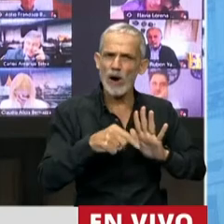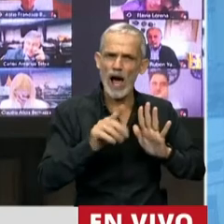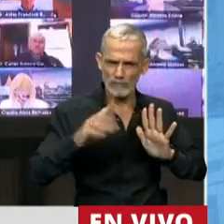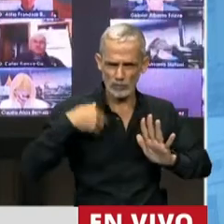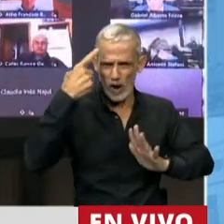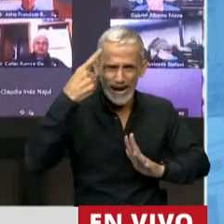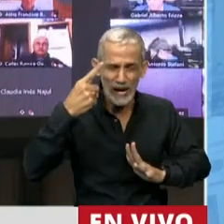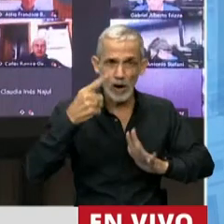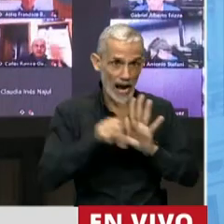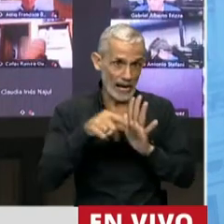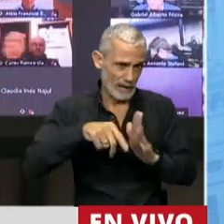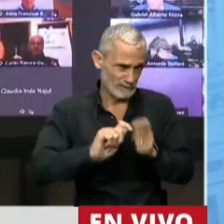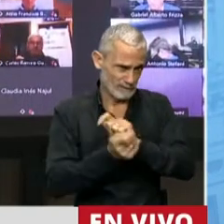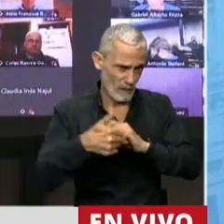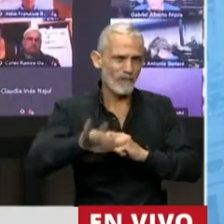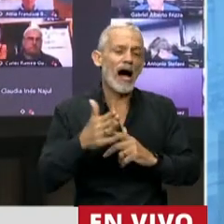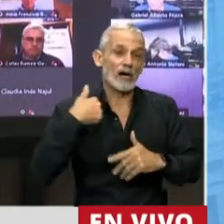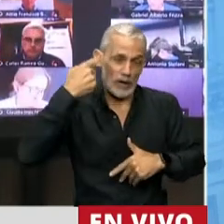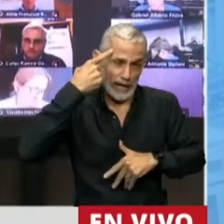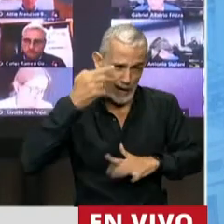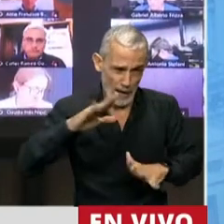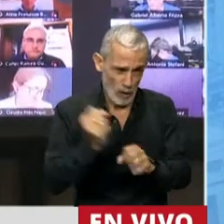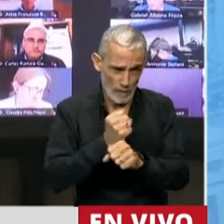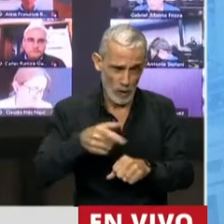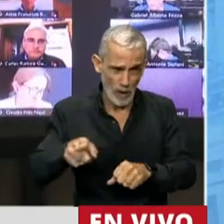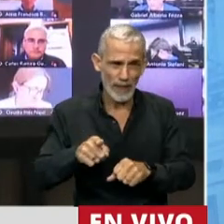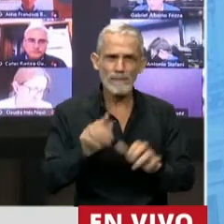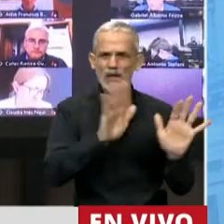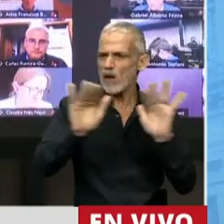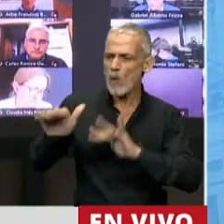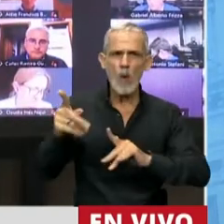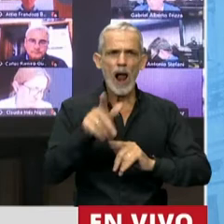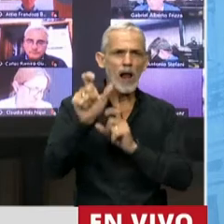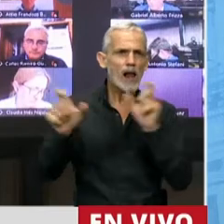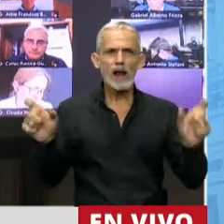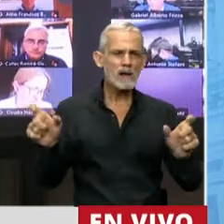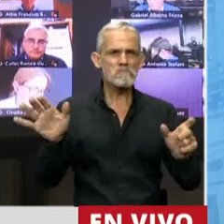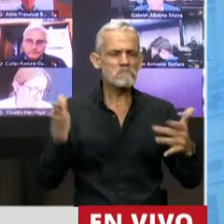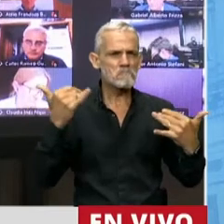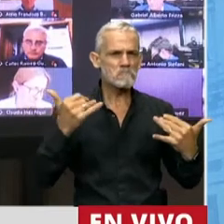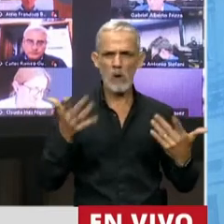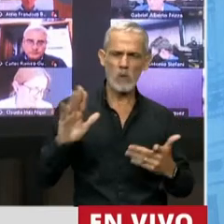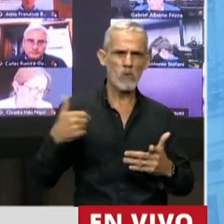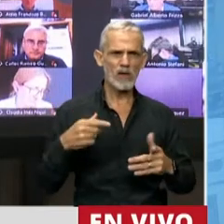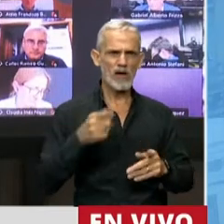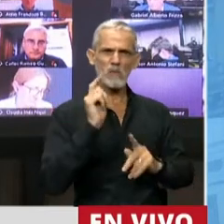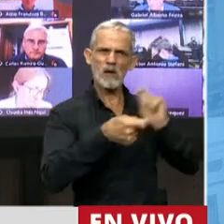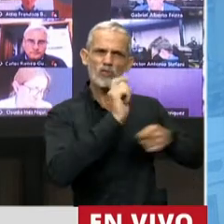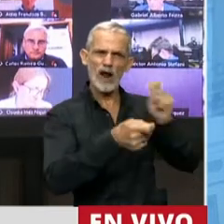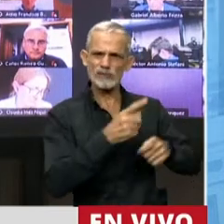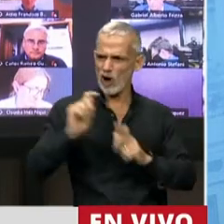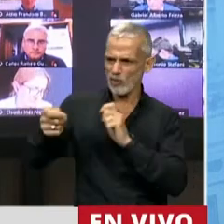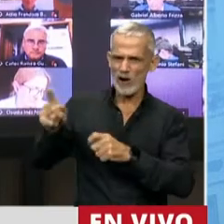me cabe duda hoy vamos a reformar, es idéntica la situación que se plantea en cuanto a la posibilidad de atacar las donaciones